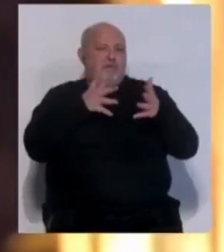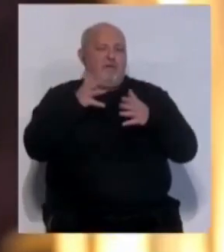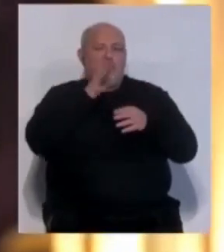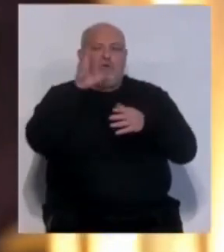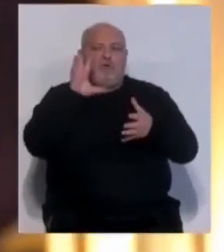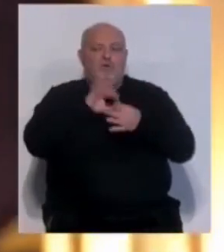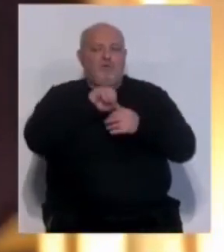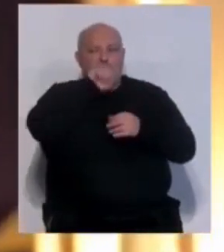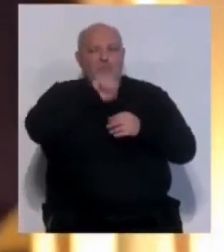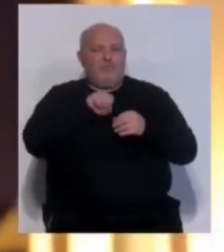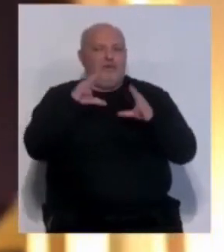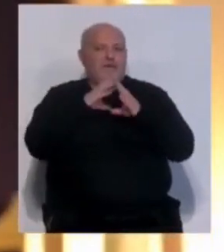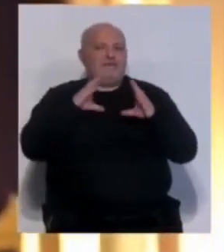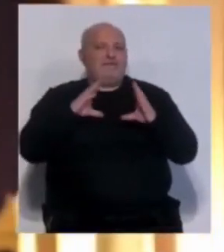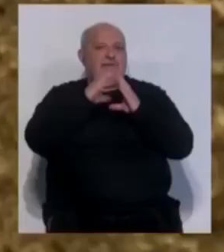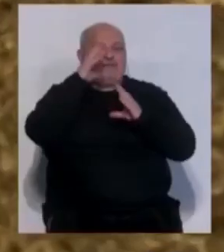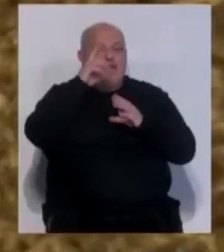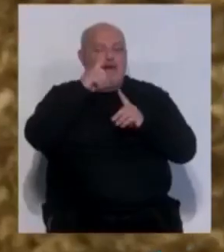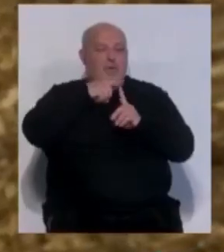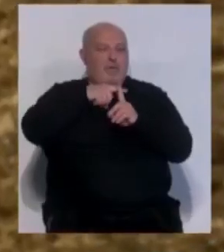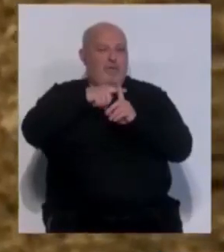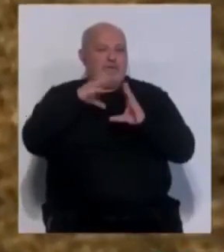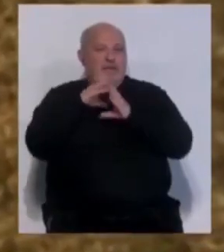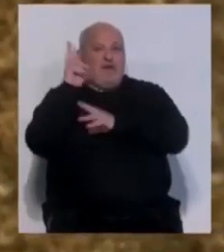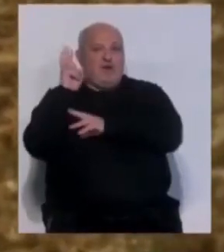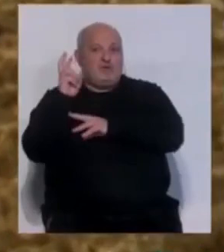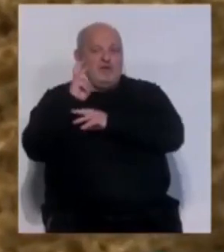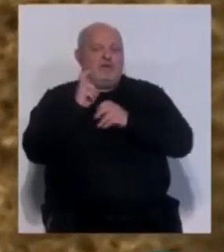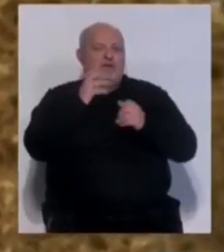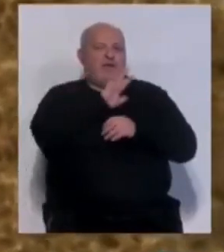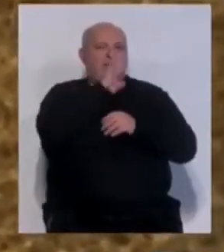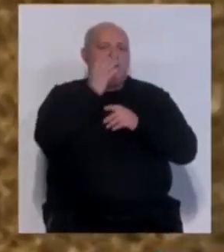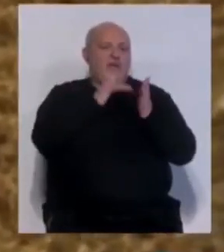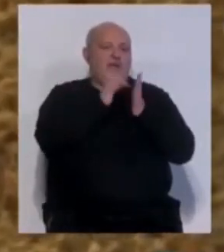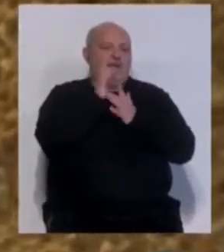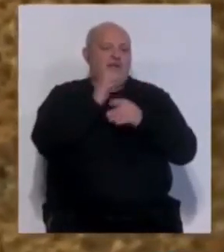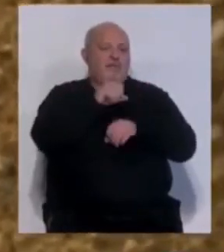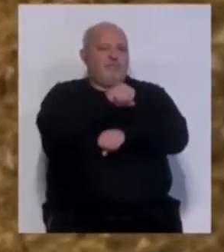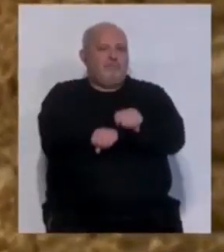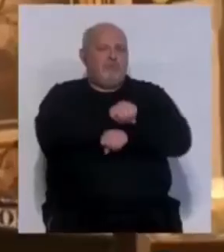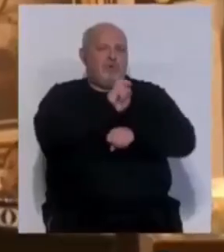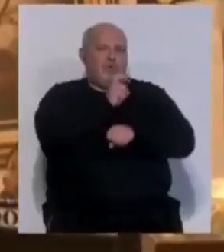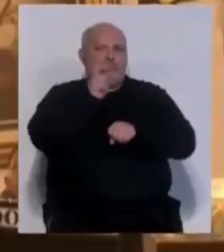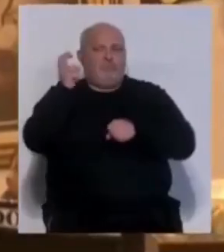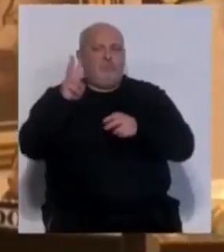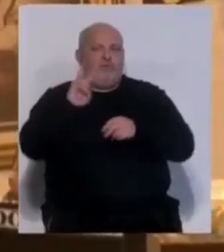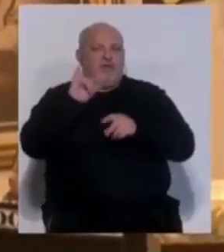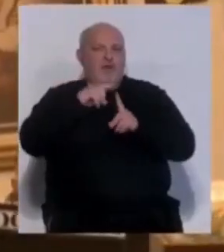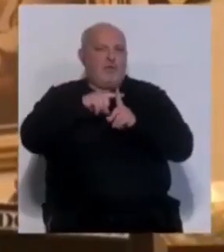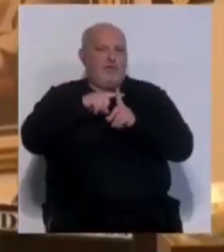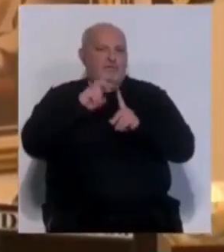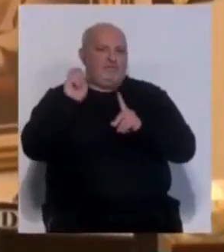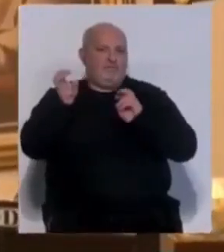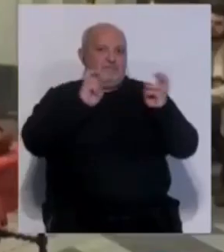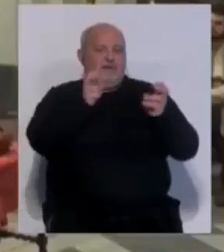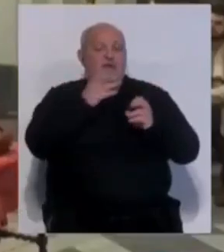marcado por la devoción en la Iglesia de Santa Cruz y de San José y por las imágenes de Cristo presidiendo varios rezos del Viacrucis por las